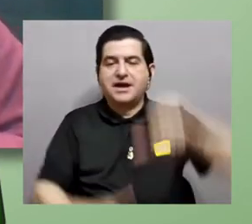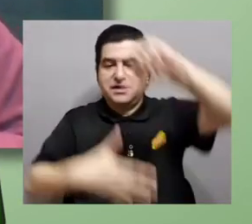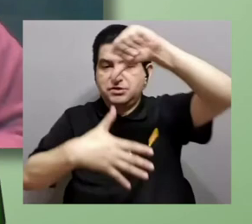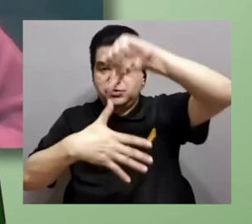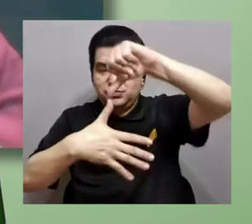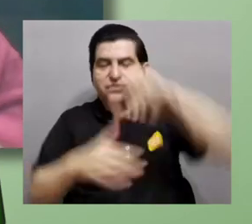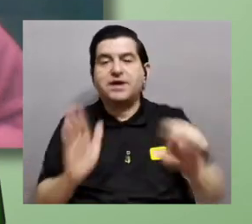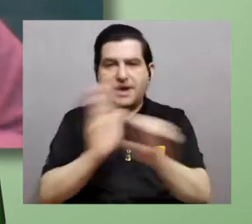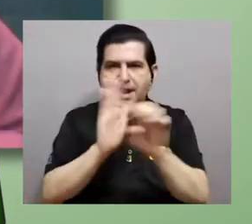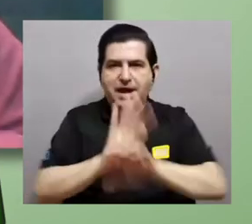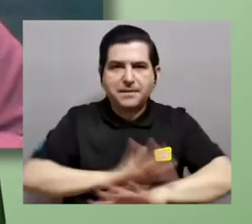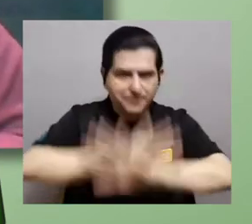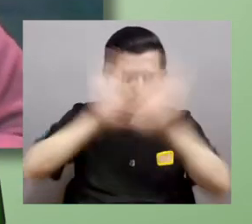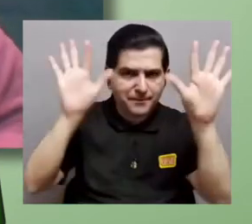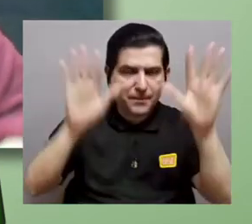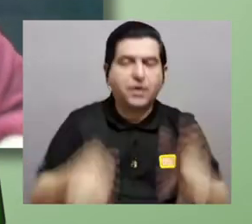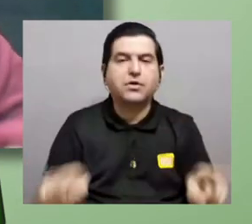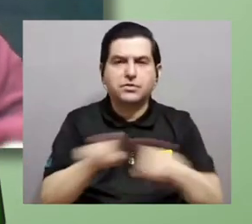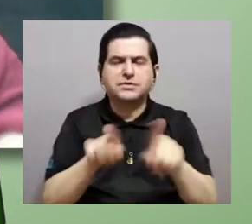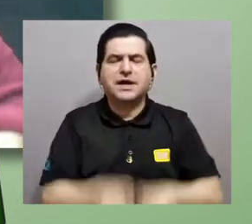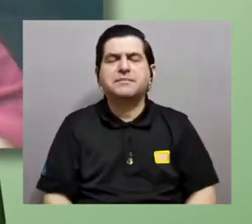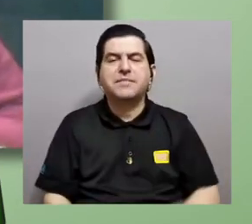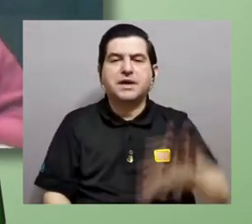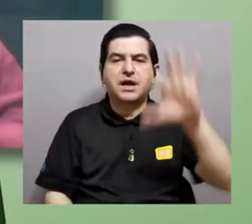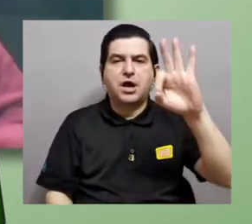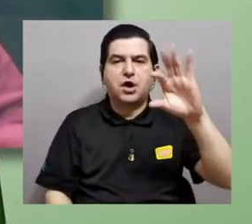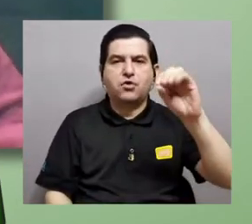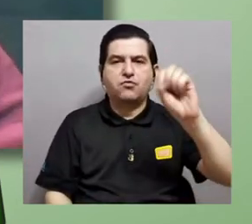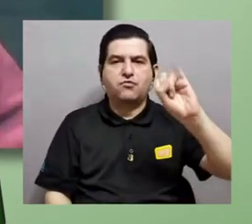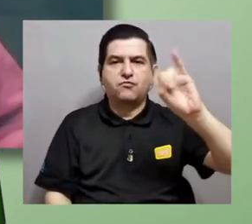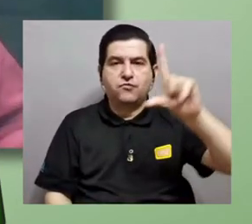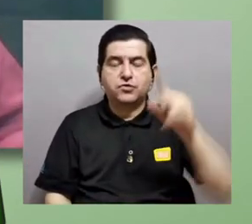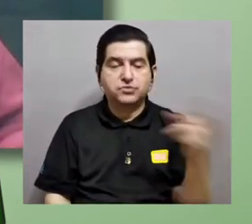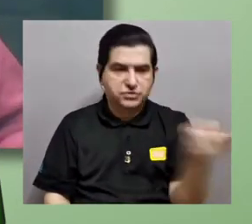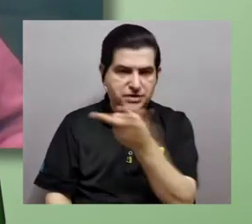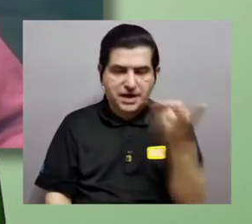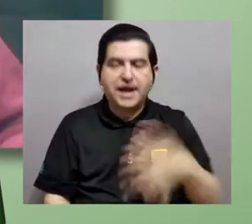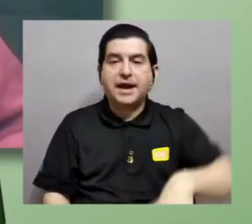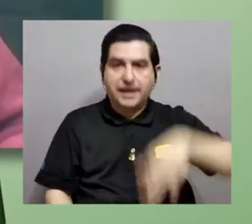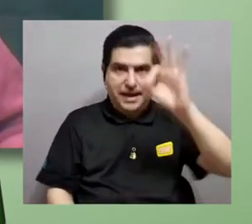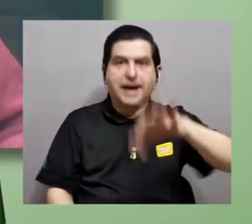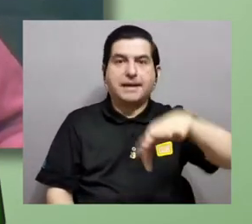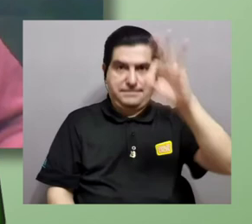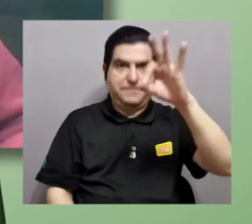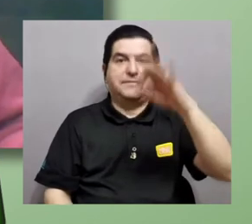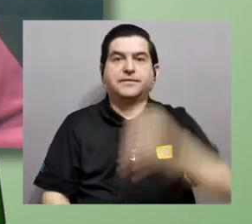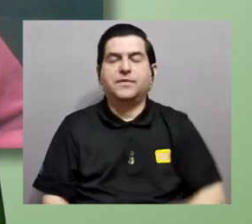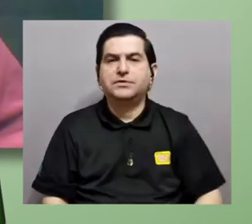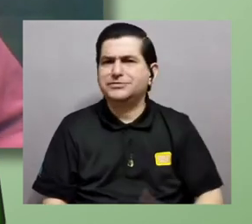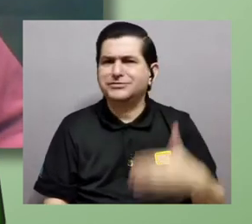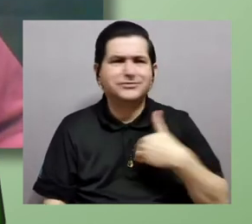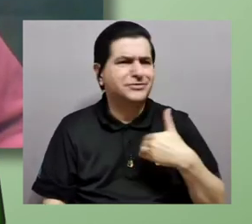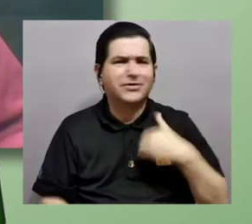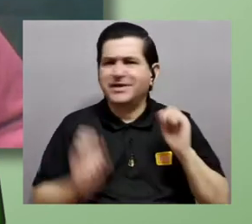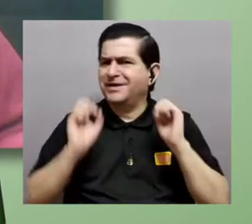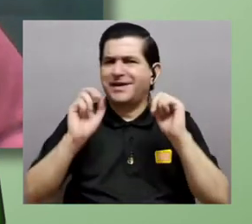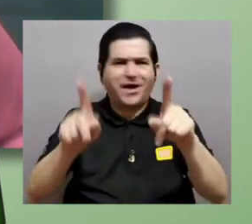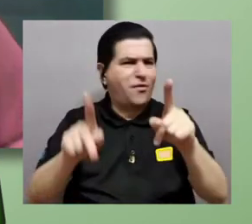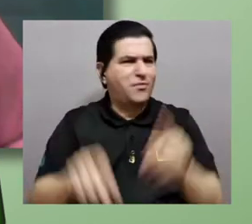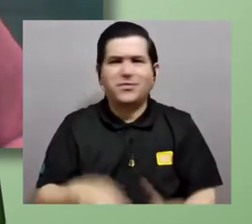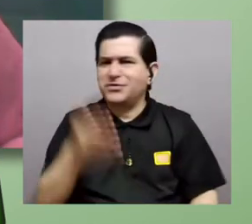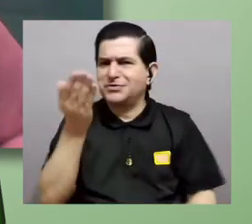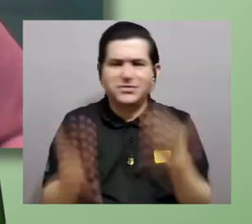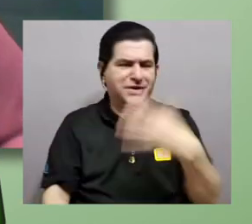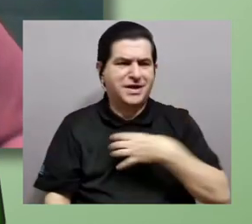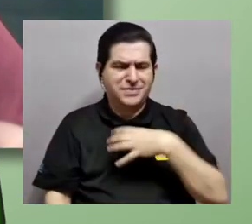caso típico. Además de eso, fósiles que se encontraban en un lado y otro y que no